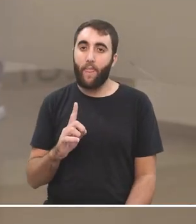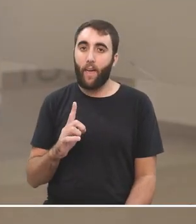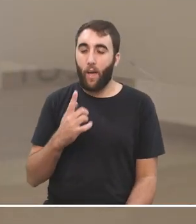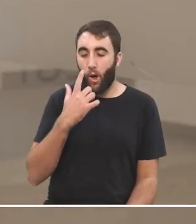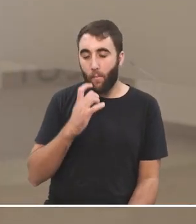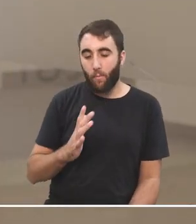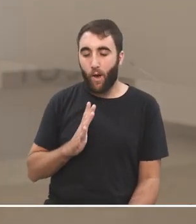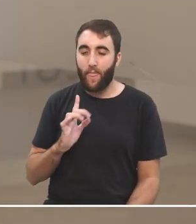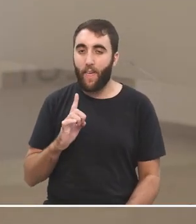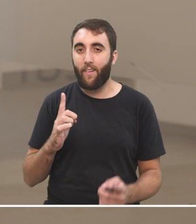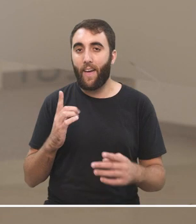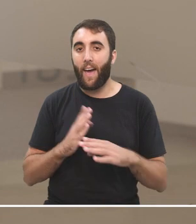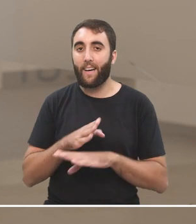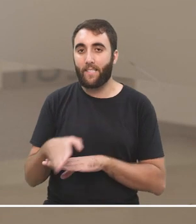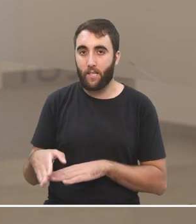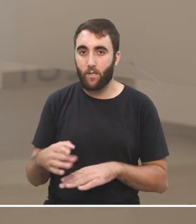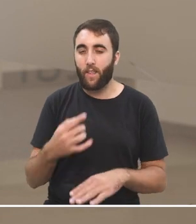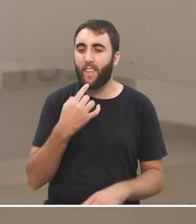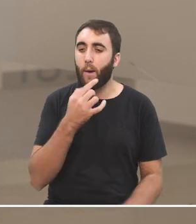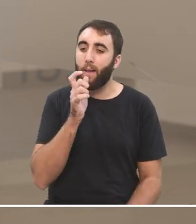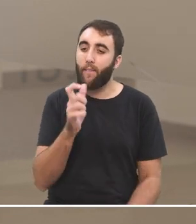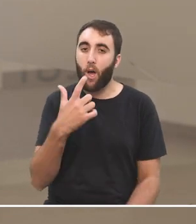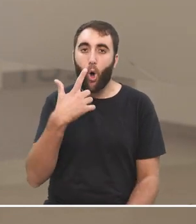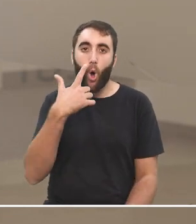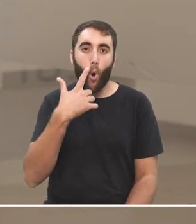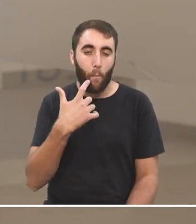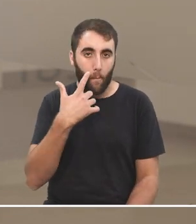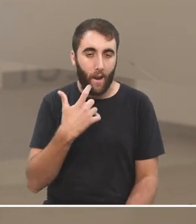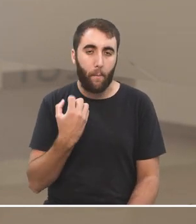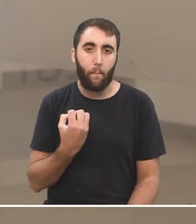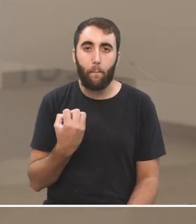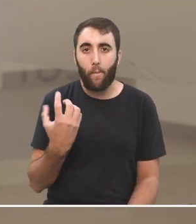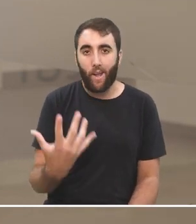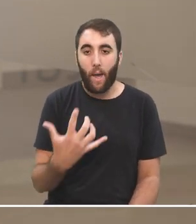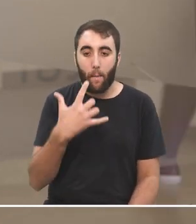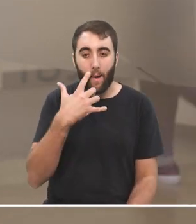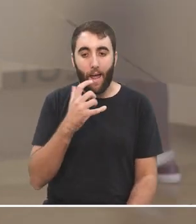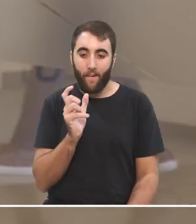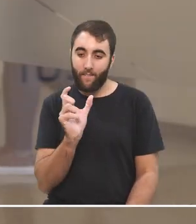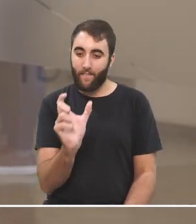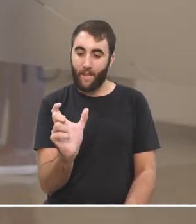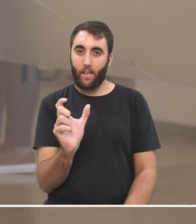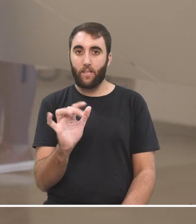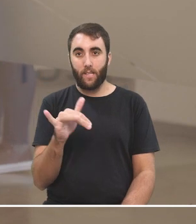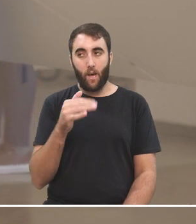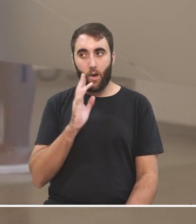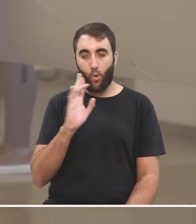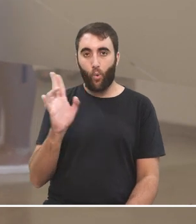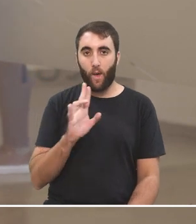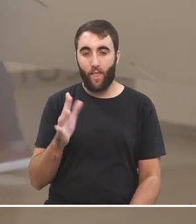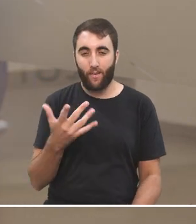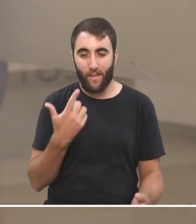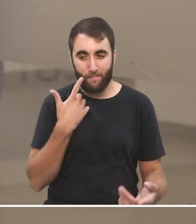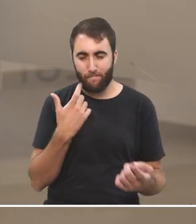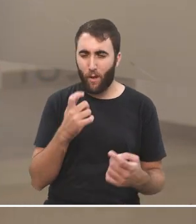la que todos los hombres deberían tener acceso pero hice énfasis en el hombre porque justamente esta palabra ahora nos provoca ruido ¿no? y un